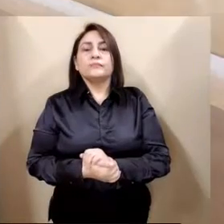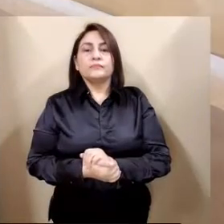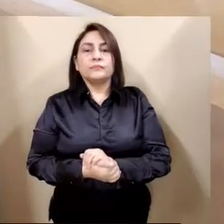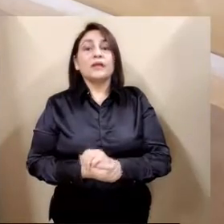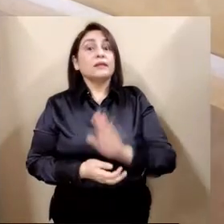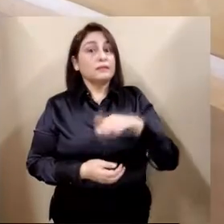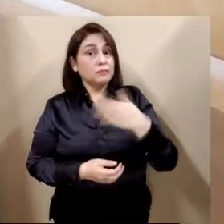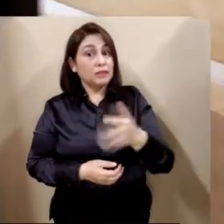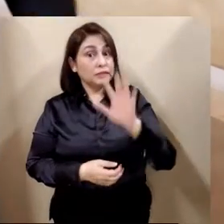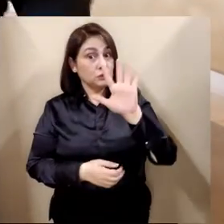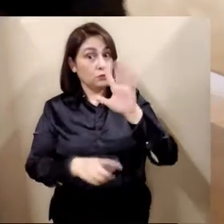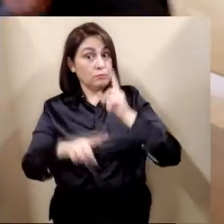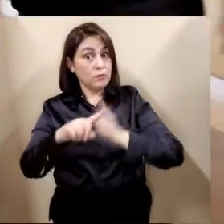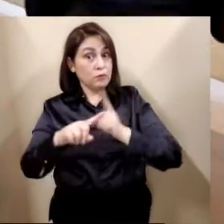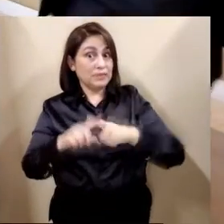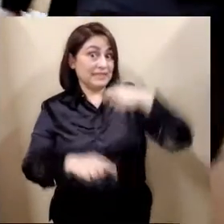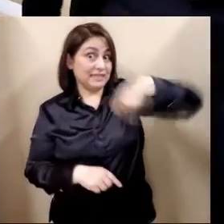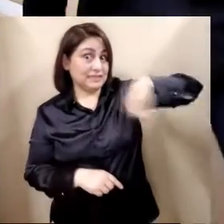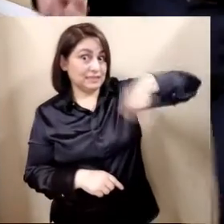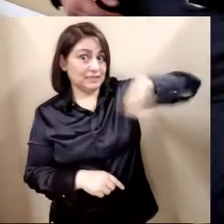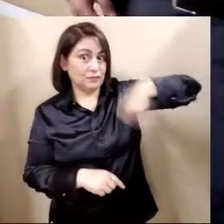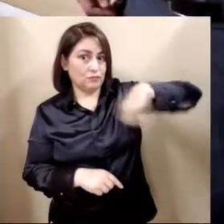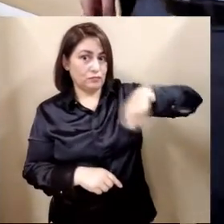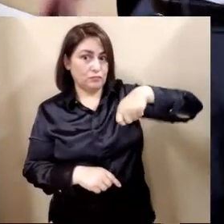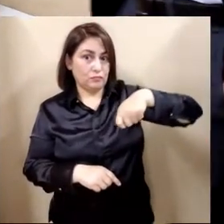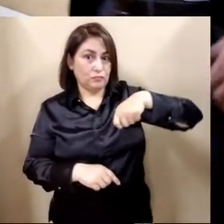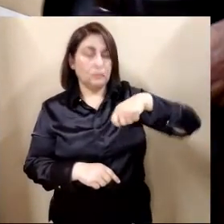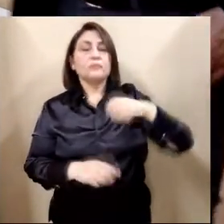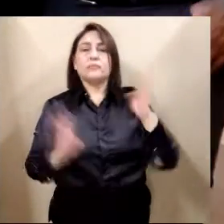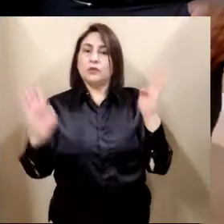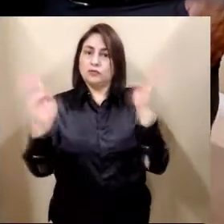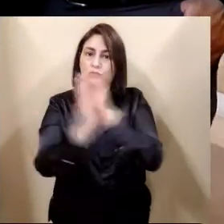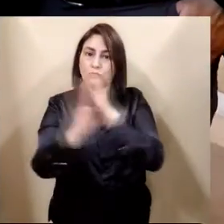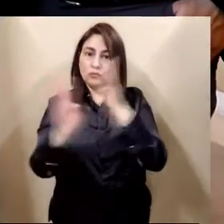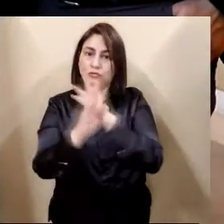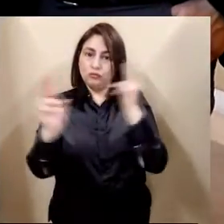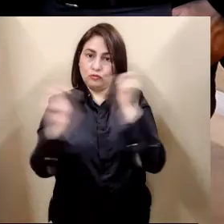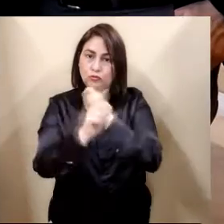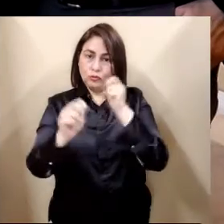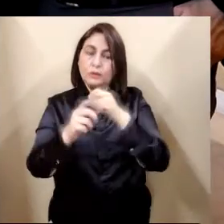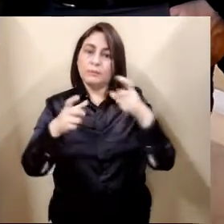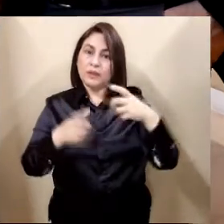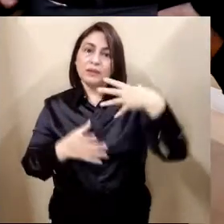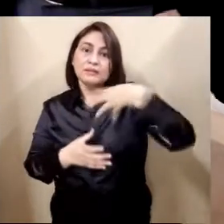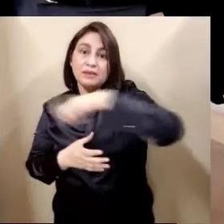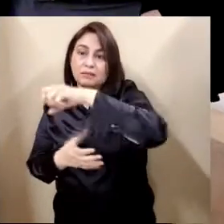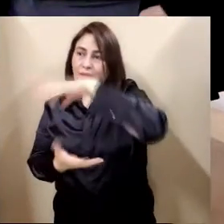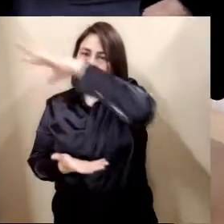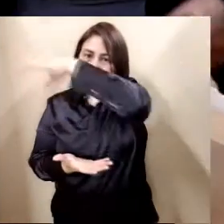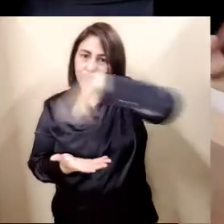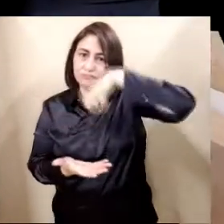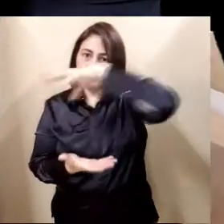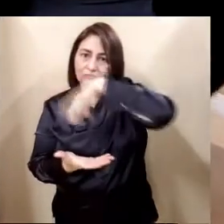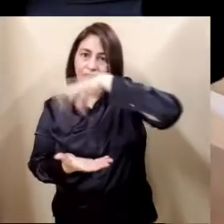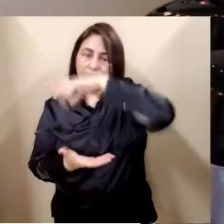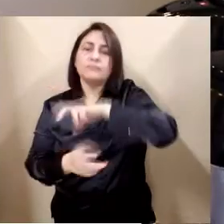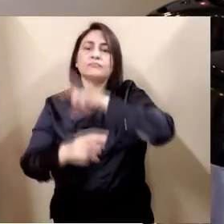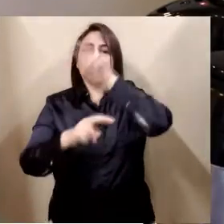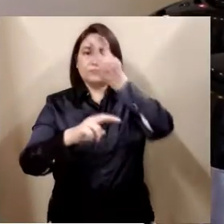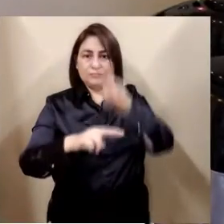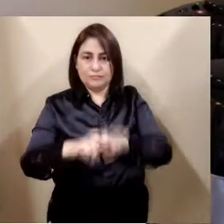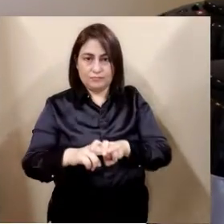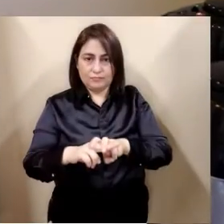A la hora del coffee break, tienen 5 minutos para levantarse de la mesa por turno y en forma ordenada.